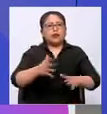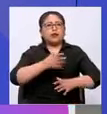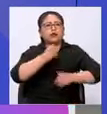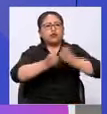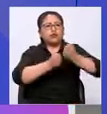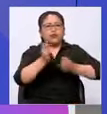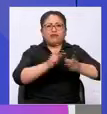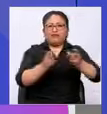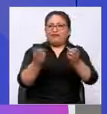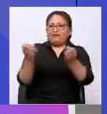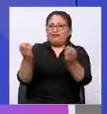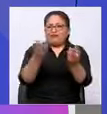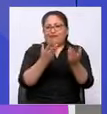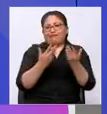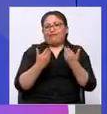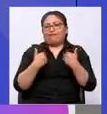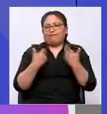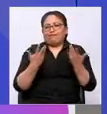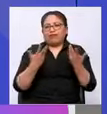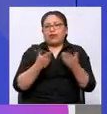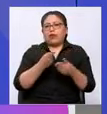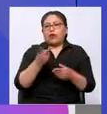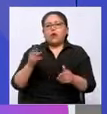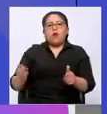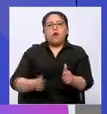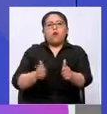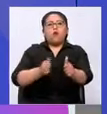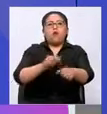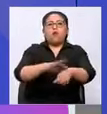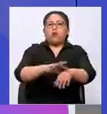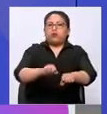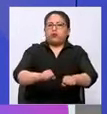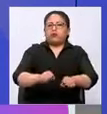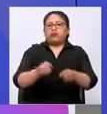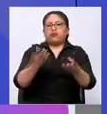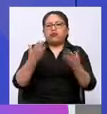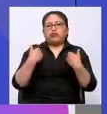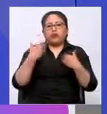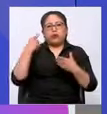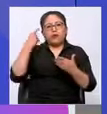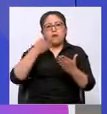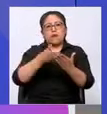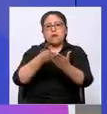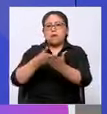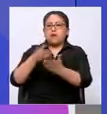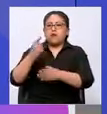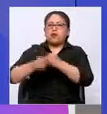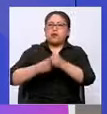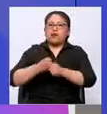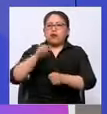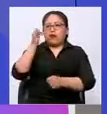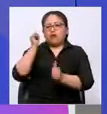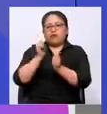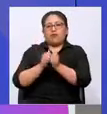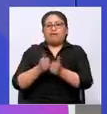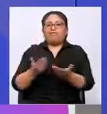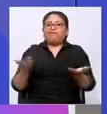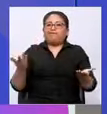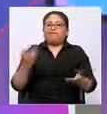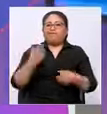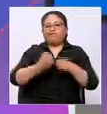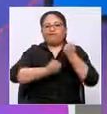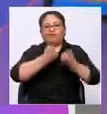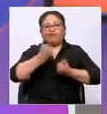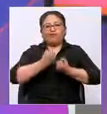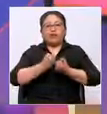como lo habíamos hablado, quienes han sido perseguidos durante el golpe de Estado en nuestro país. Así es, yo creo que el país